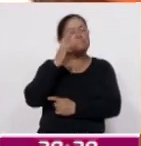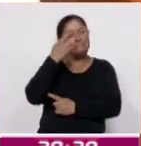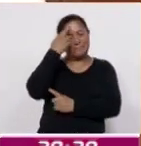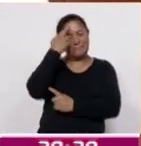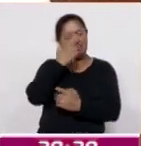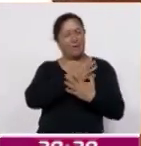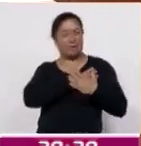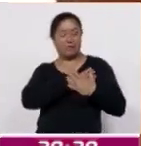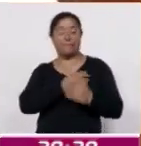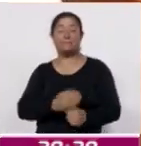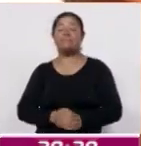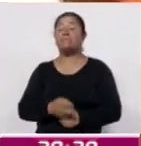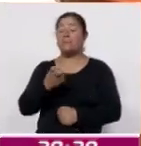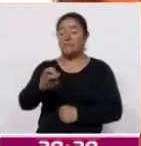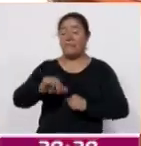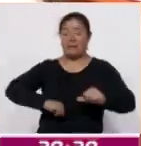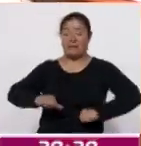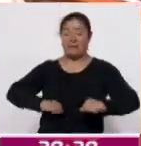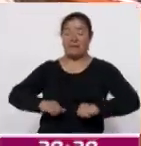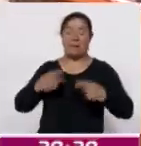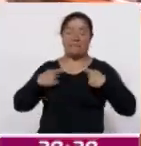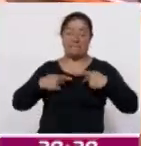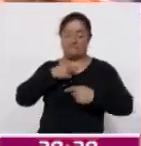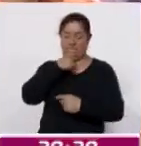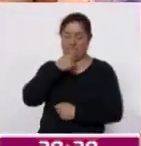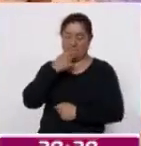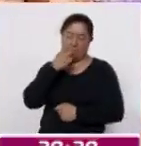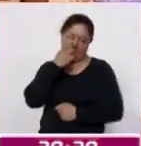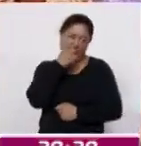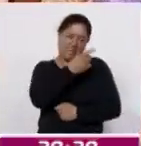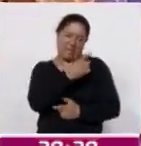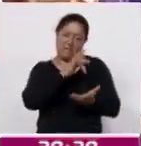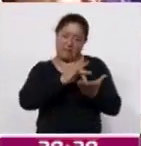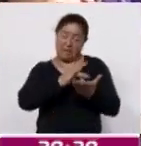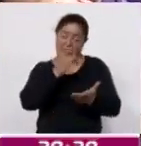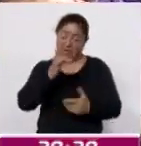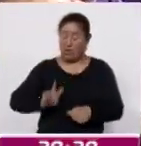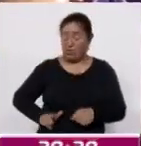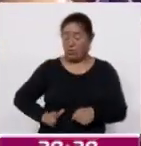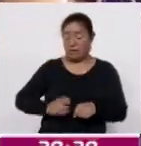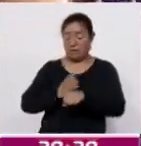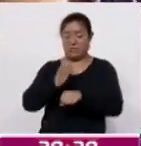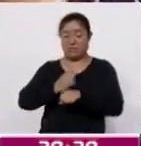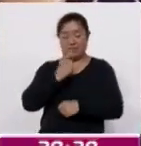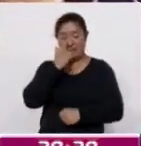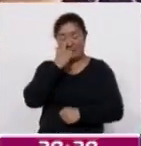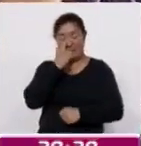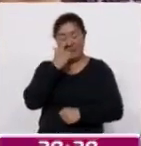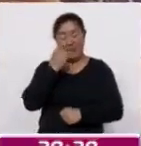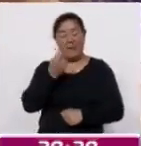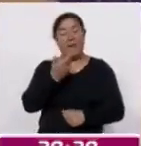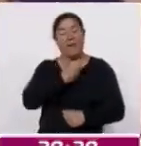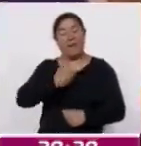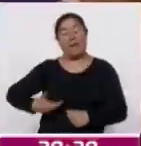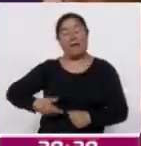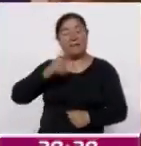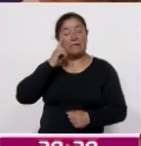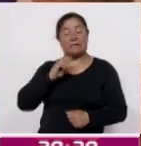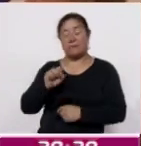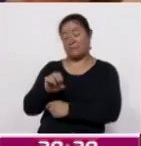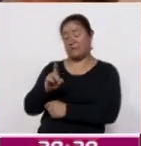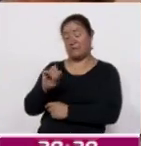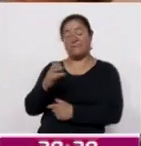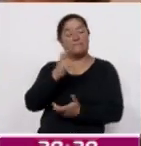Durante el evento, las personas adultas mayores expresaron su agradecimiento al gobierno estatal y a la presidenta honorífica del CEDIF por